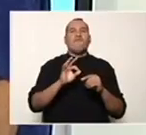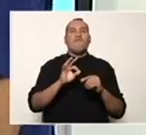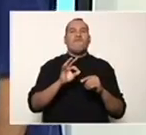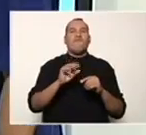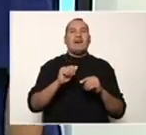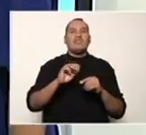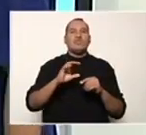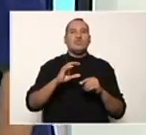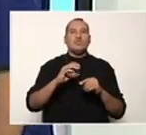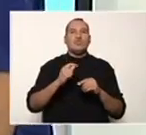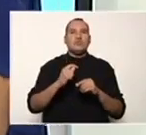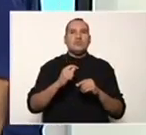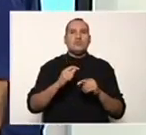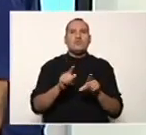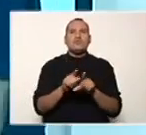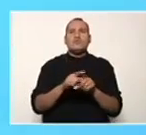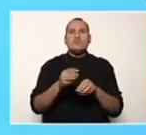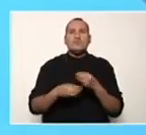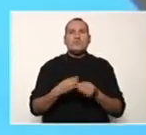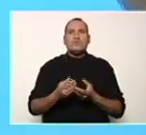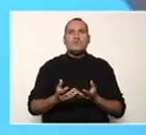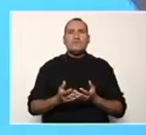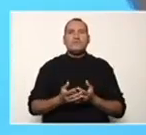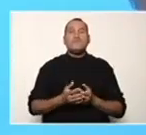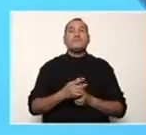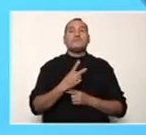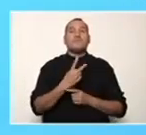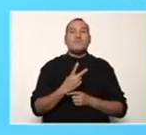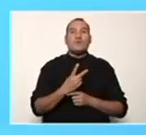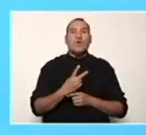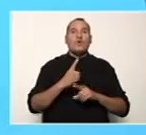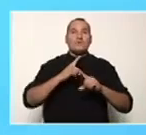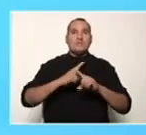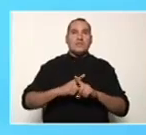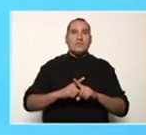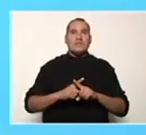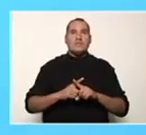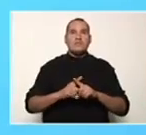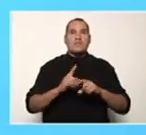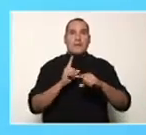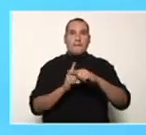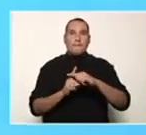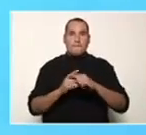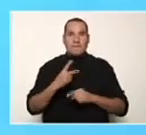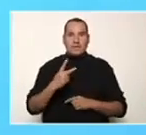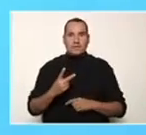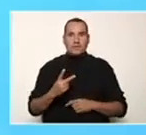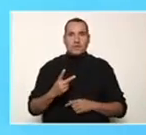2x más 2